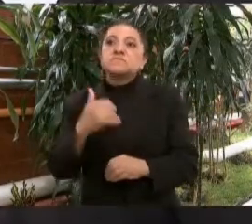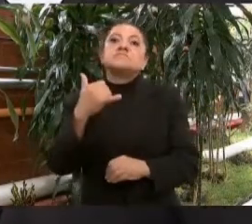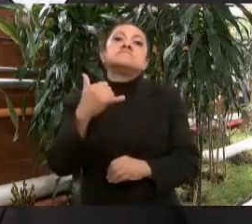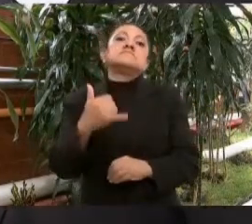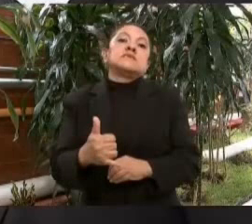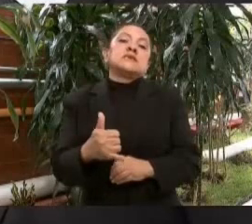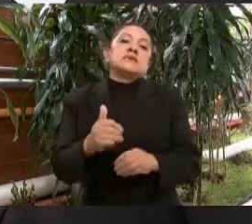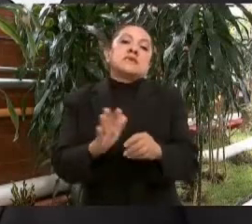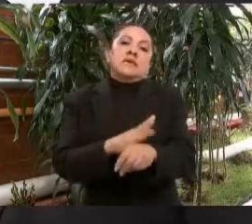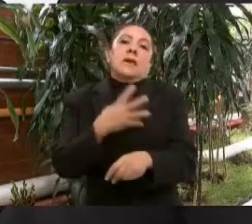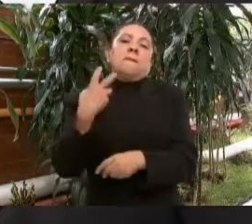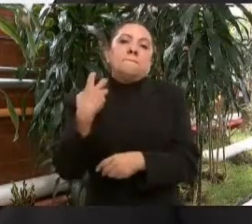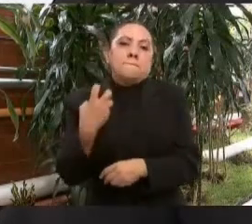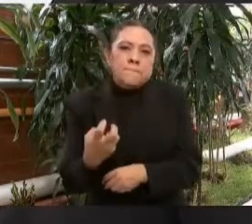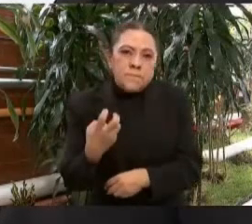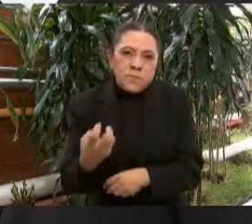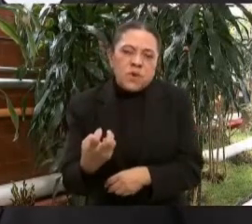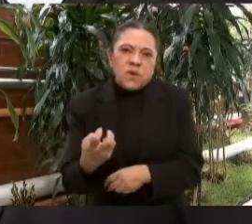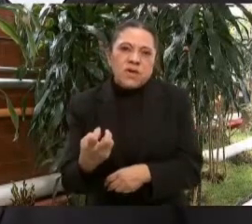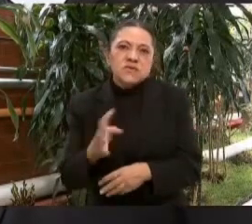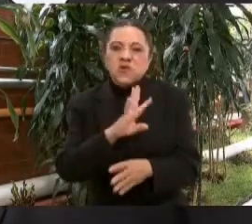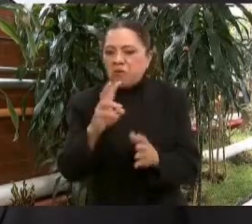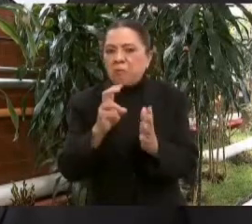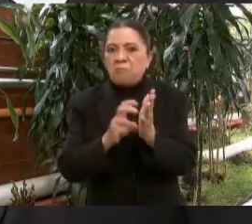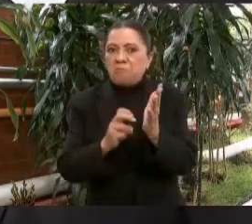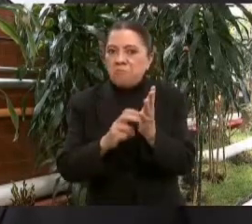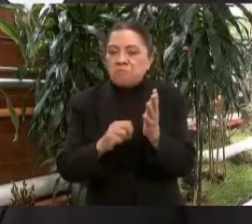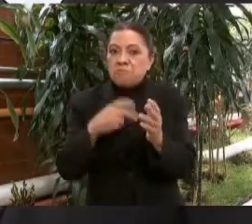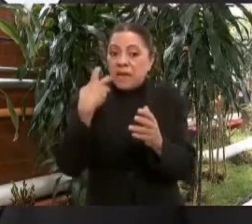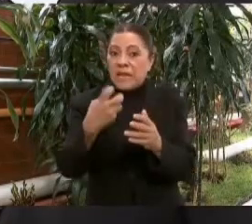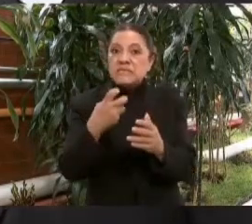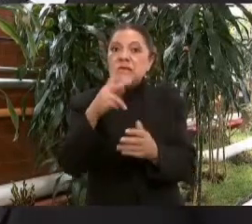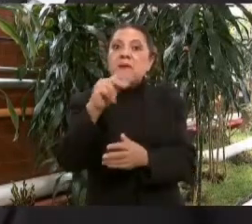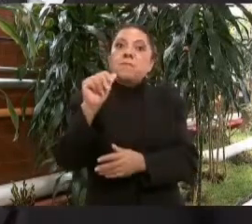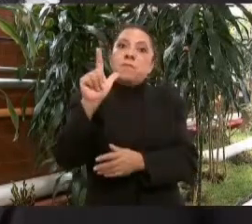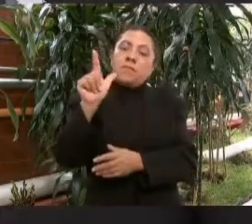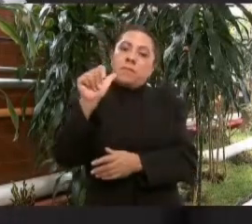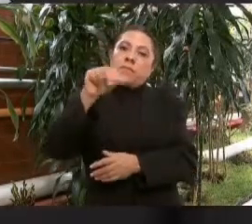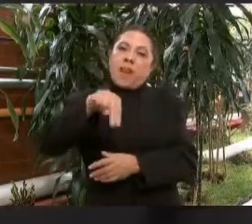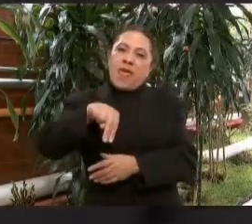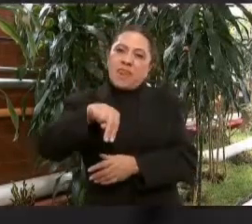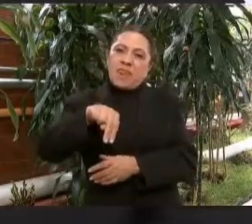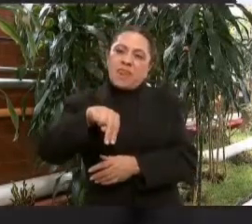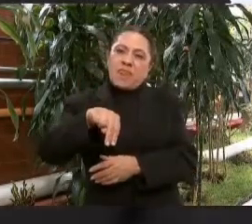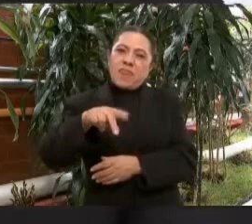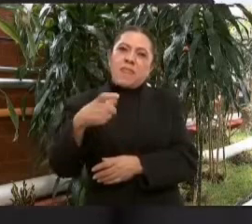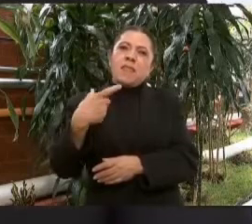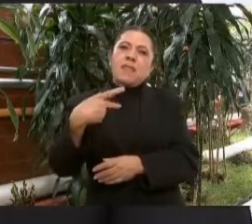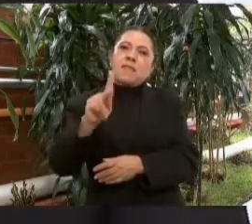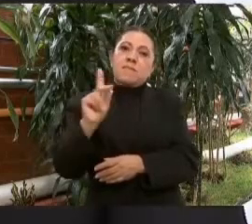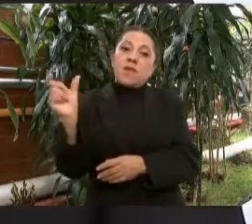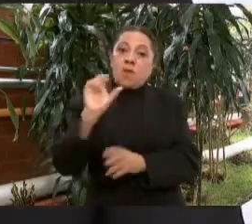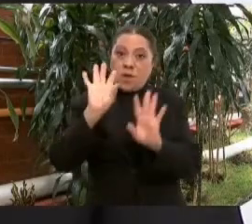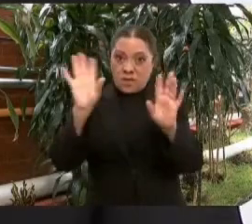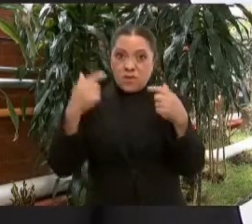aplicación de este plan. Cuando tomamos el gobierno